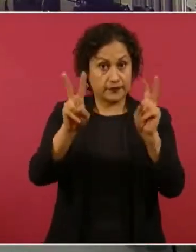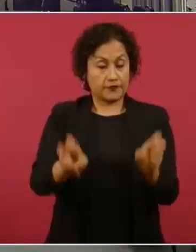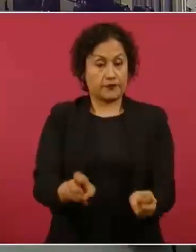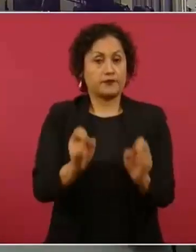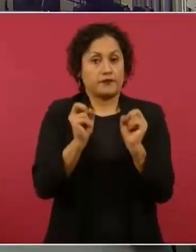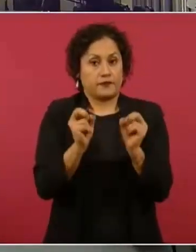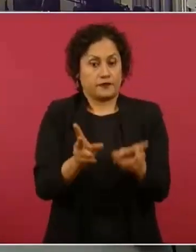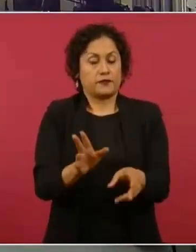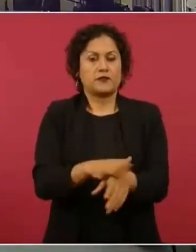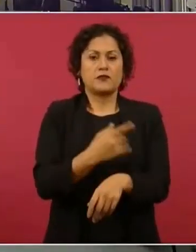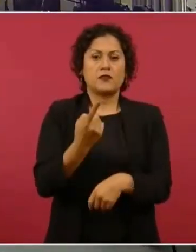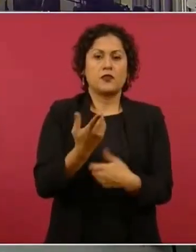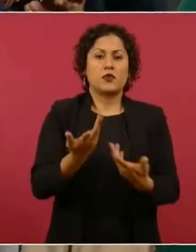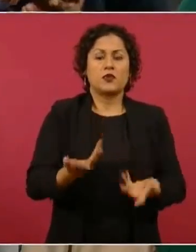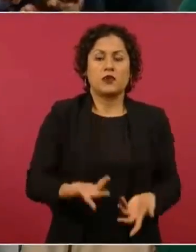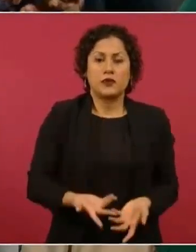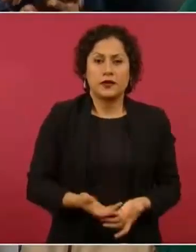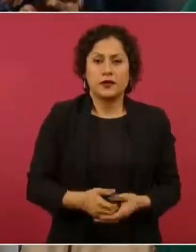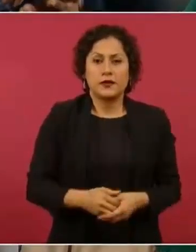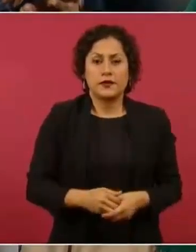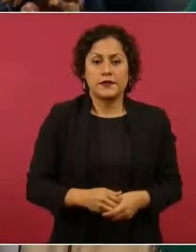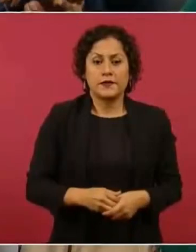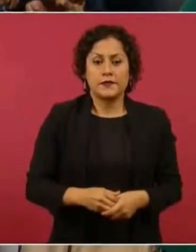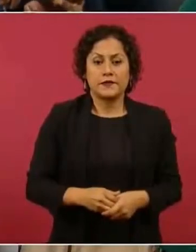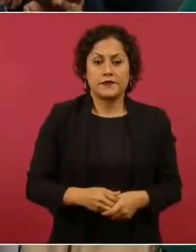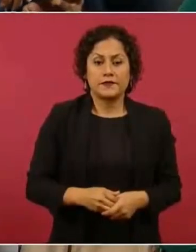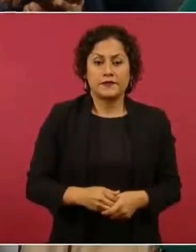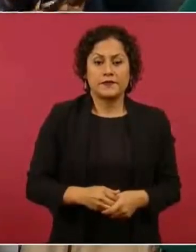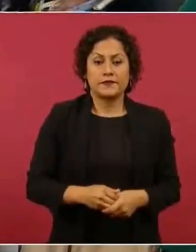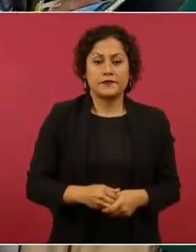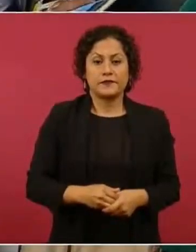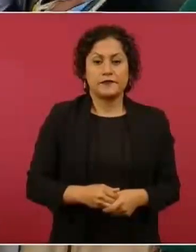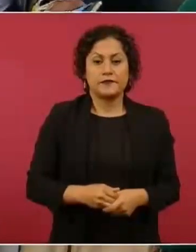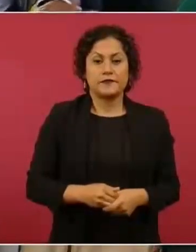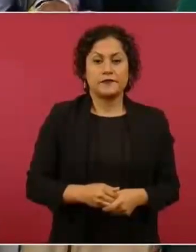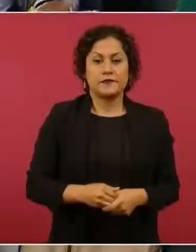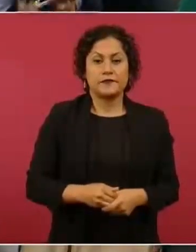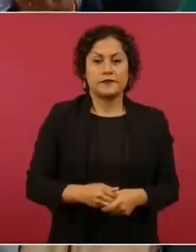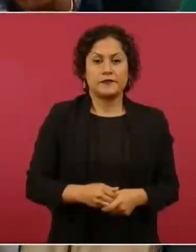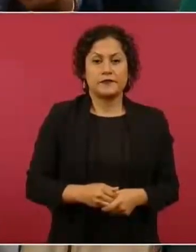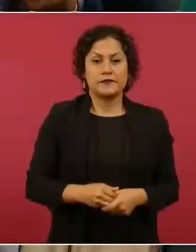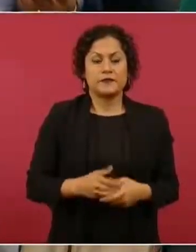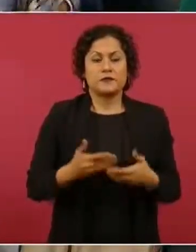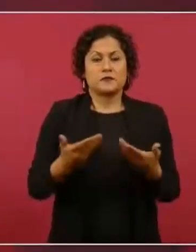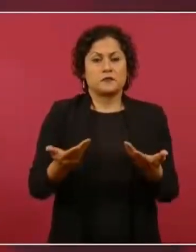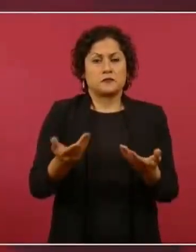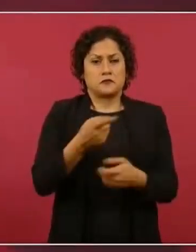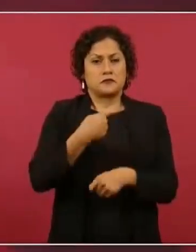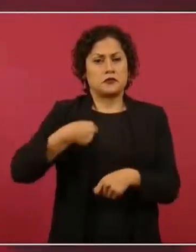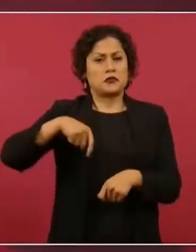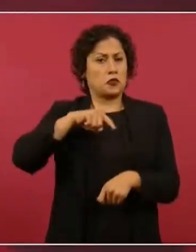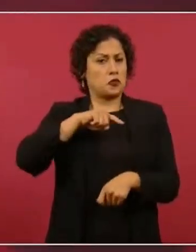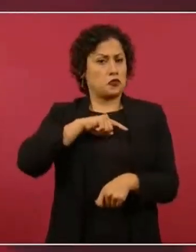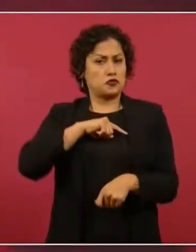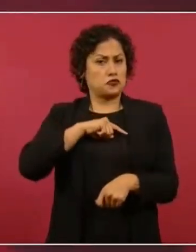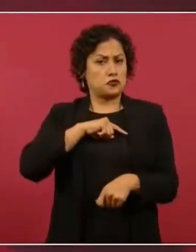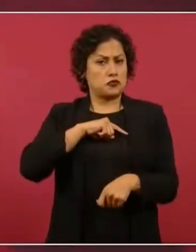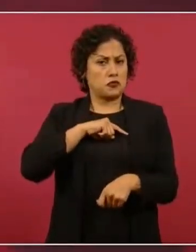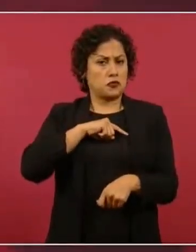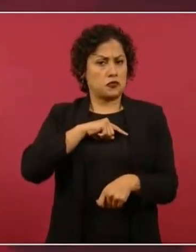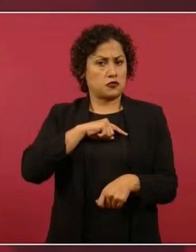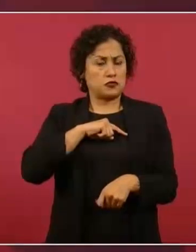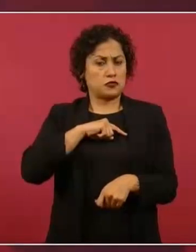no tenemos ningún inconveniente en